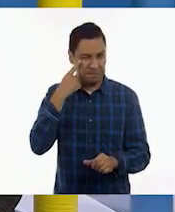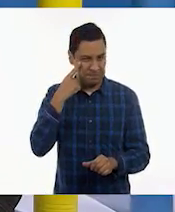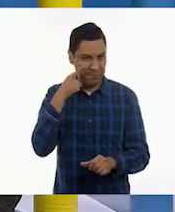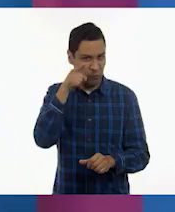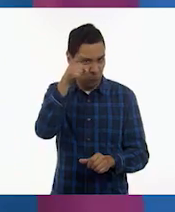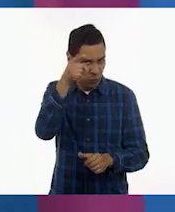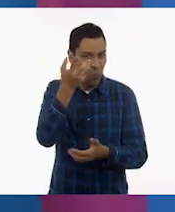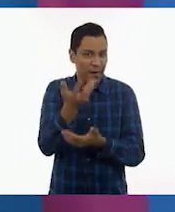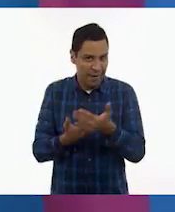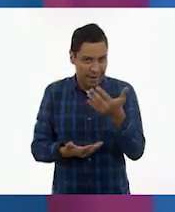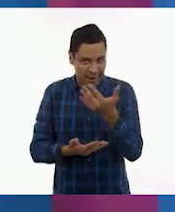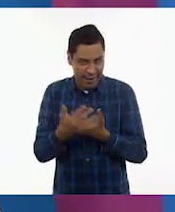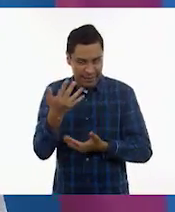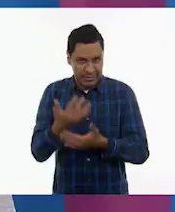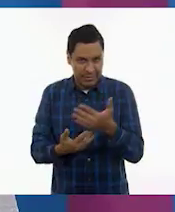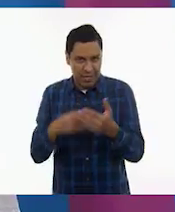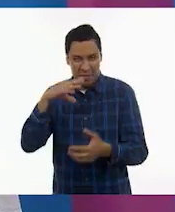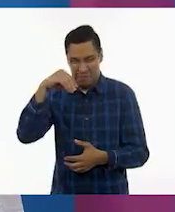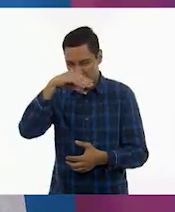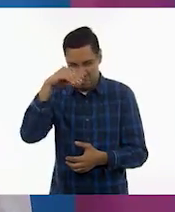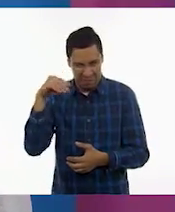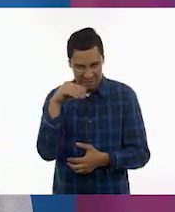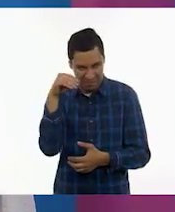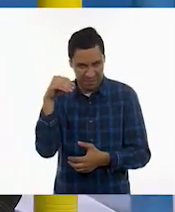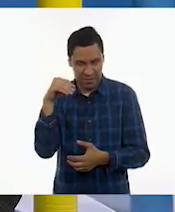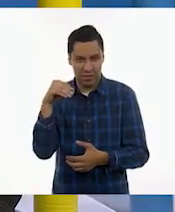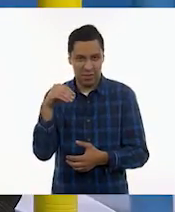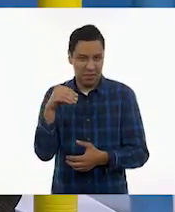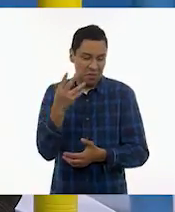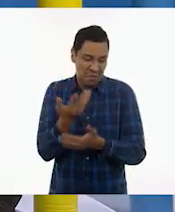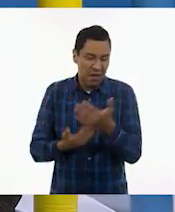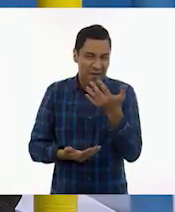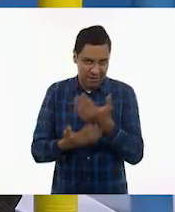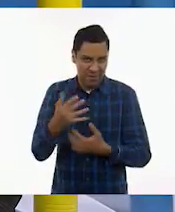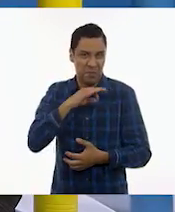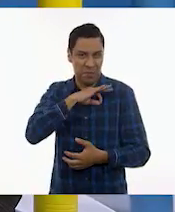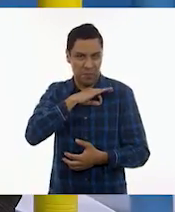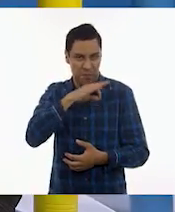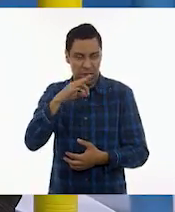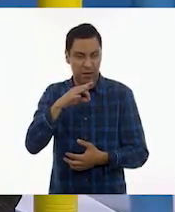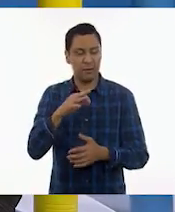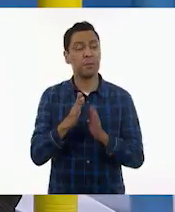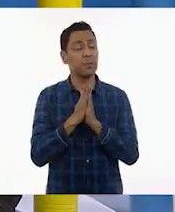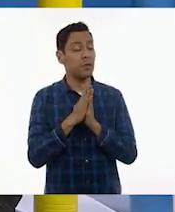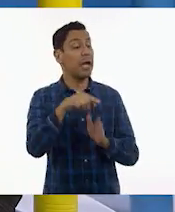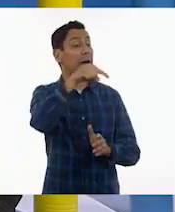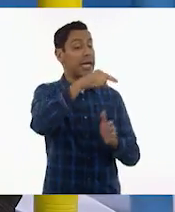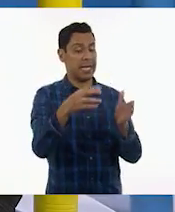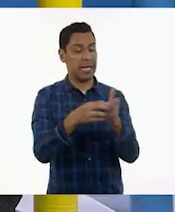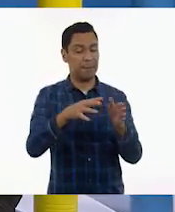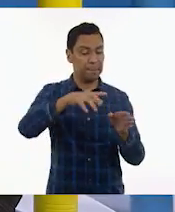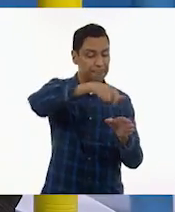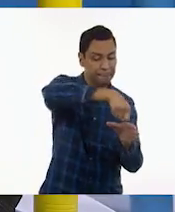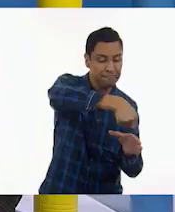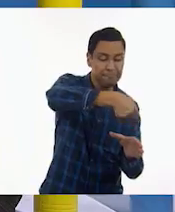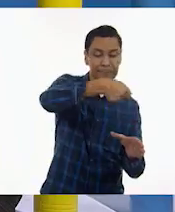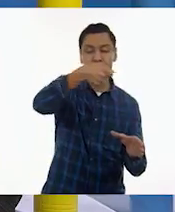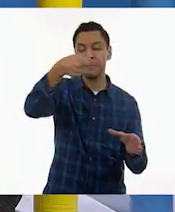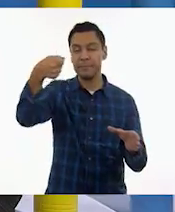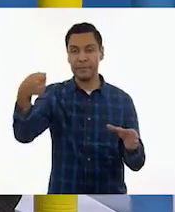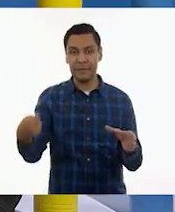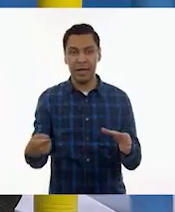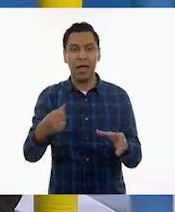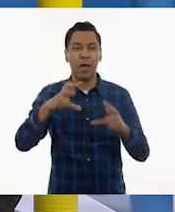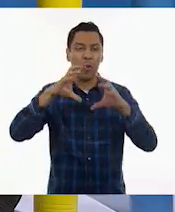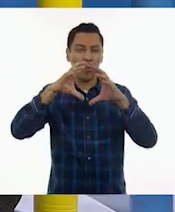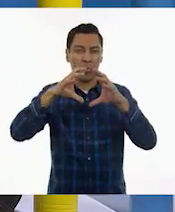casa pueden elaborar. Mira, ahí adentro, puede sacar unas bolitas que tenemos, que ustedes pueden conseguirlas en la papelería,